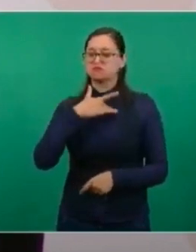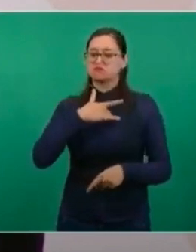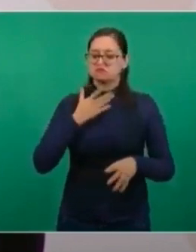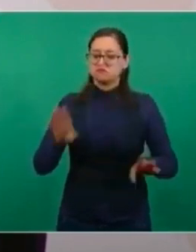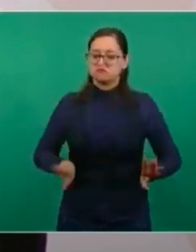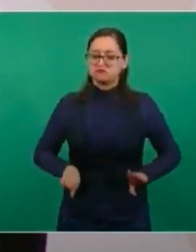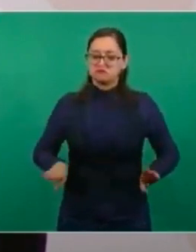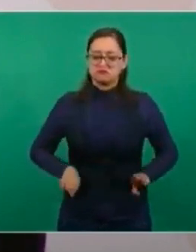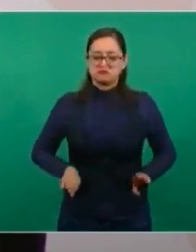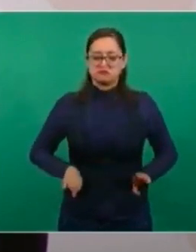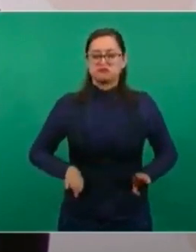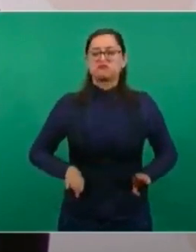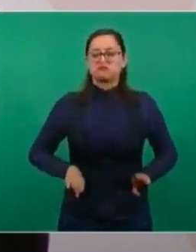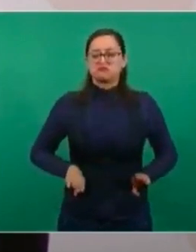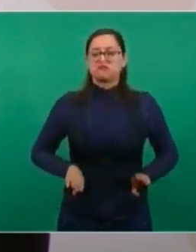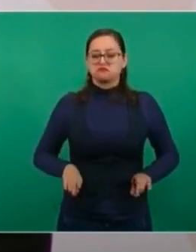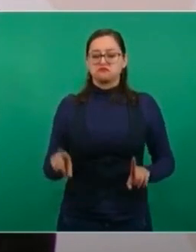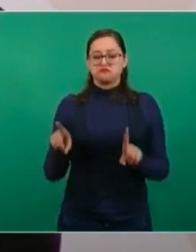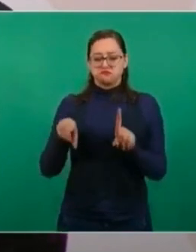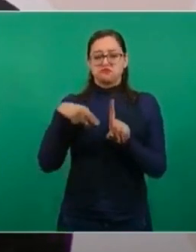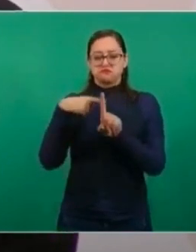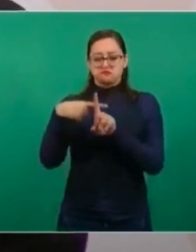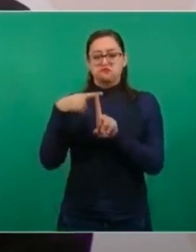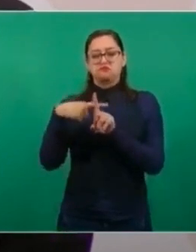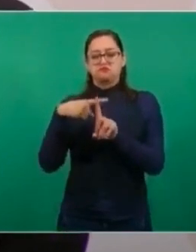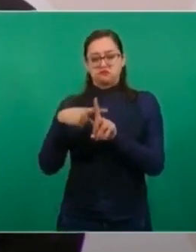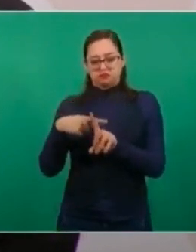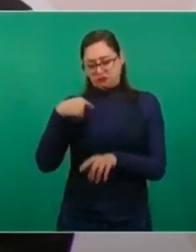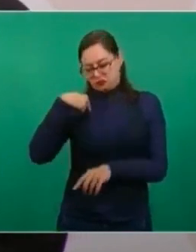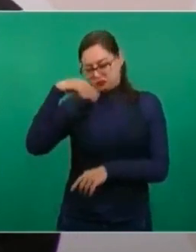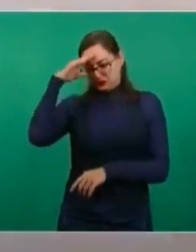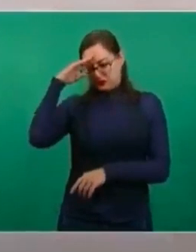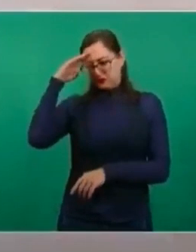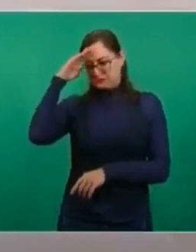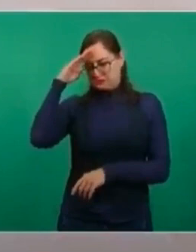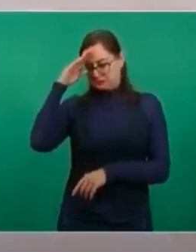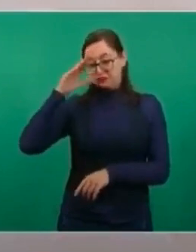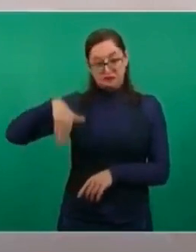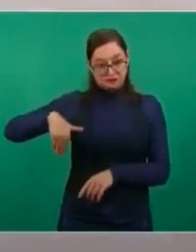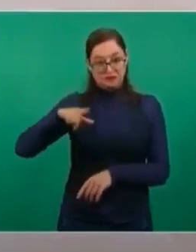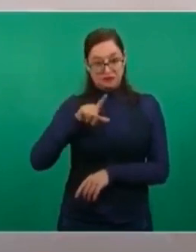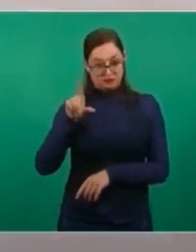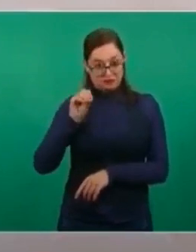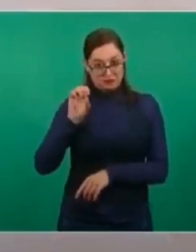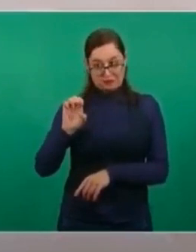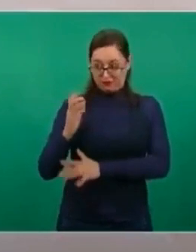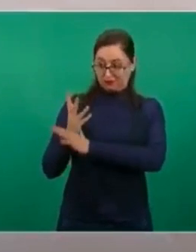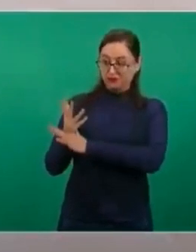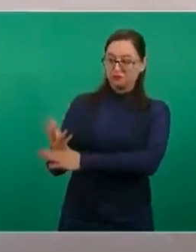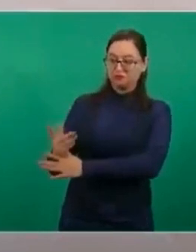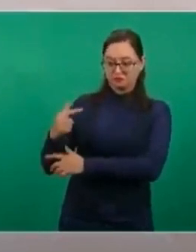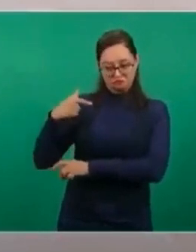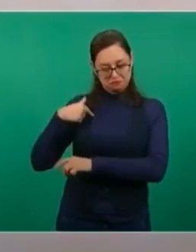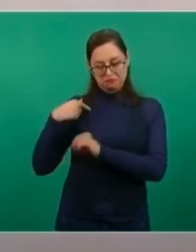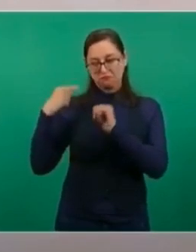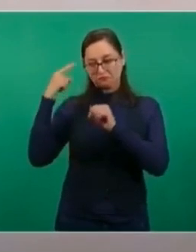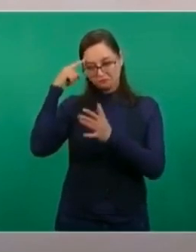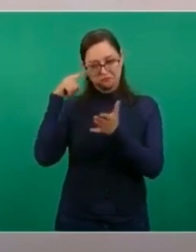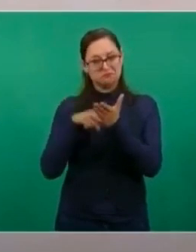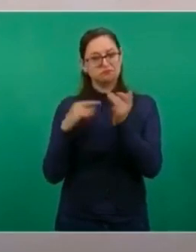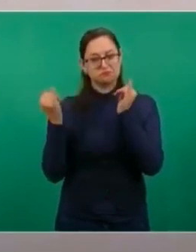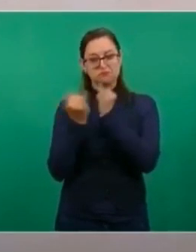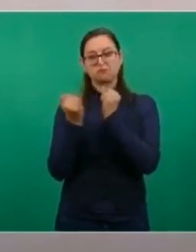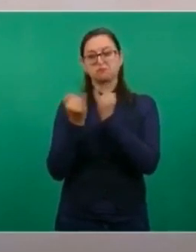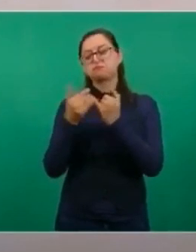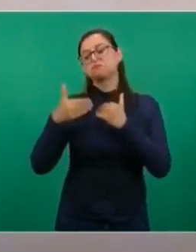creo también como SOE, de que vamos a tener